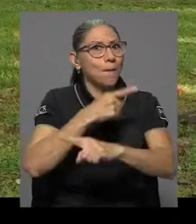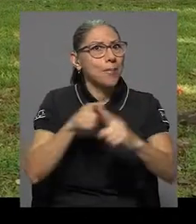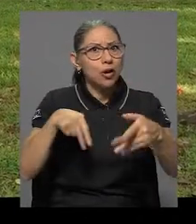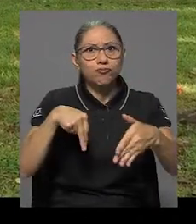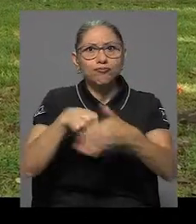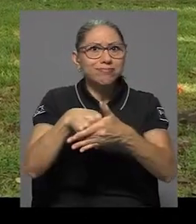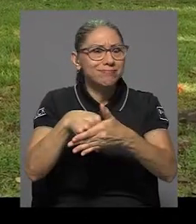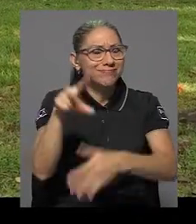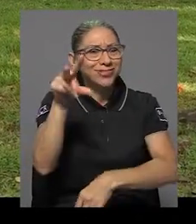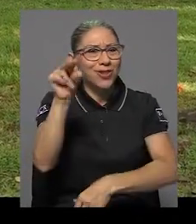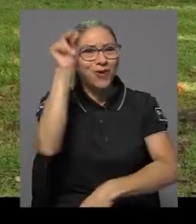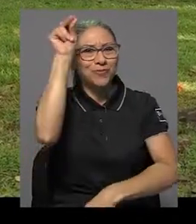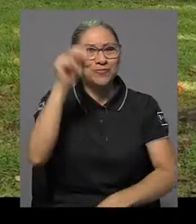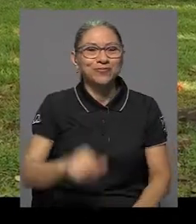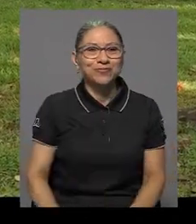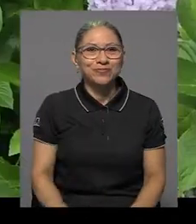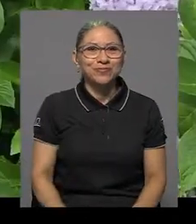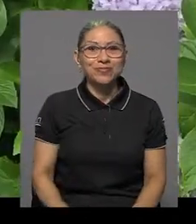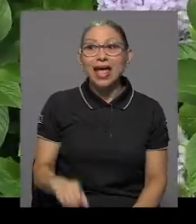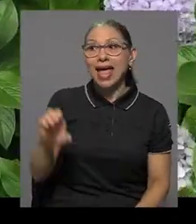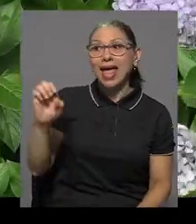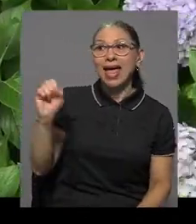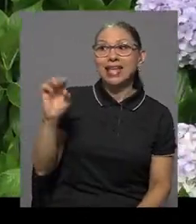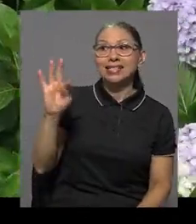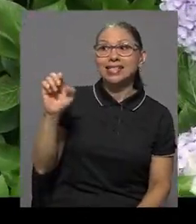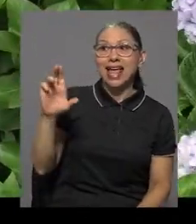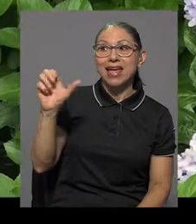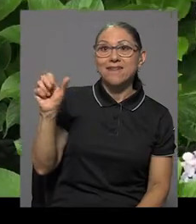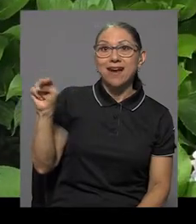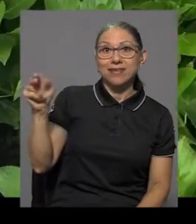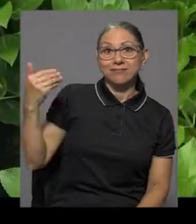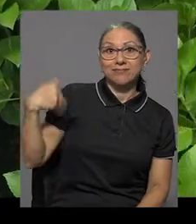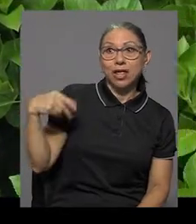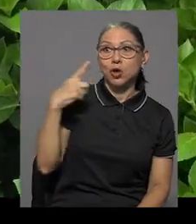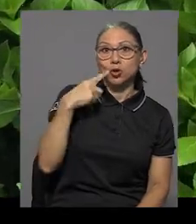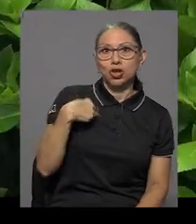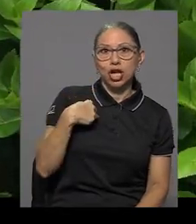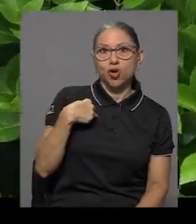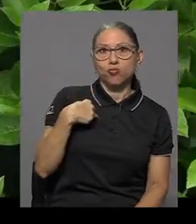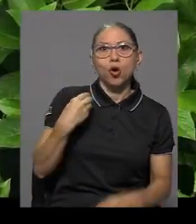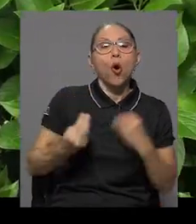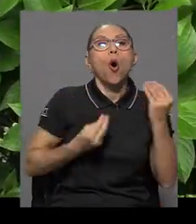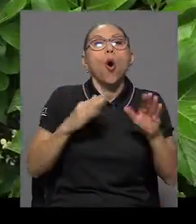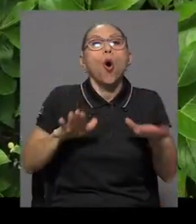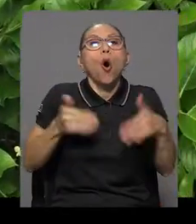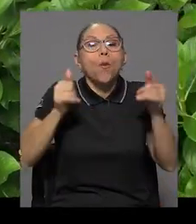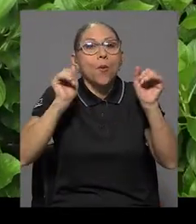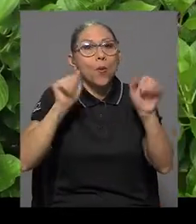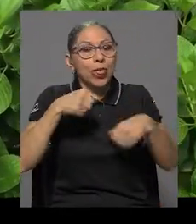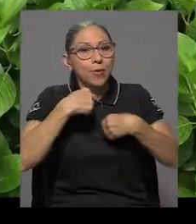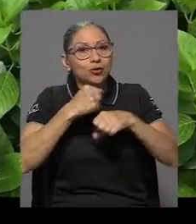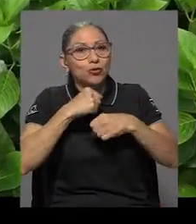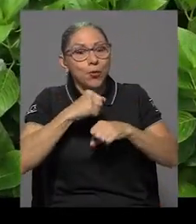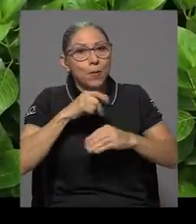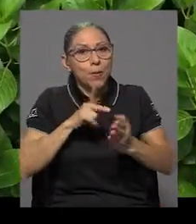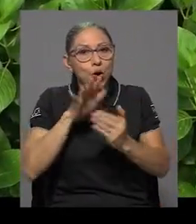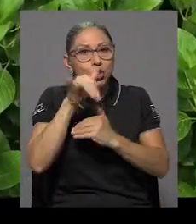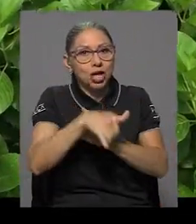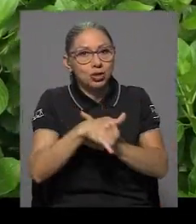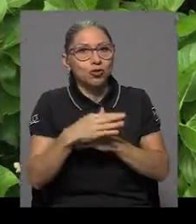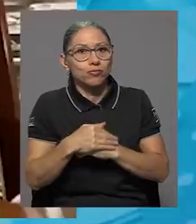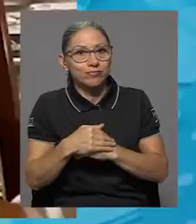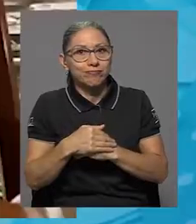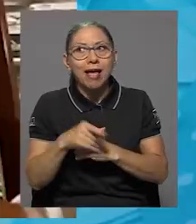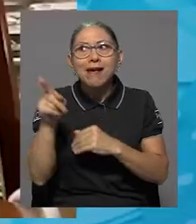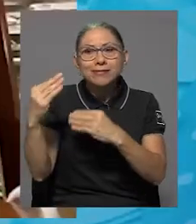un reto, pero no un impedimento. Esteban nos dijo cómo podíamos realizar todo el proyecto, de